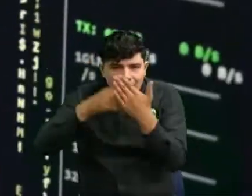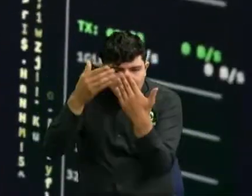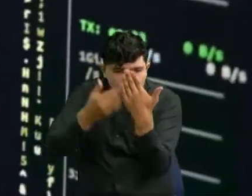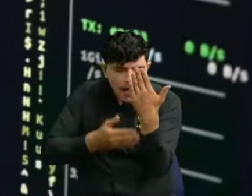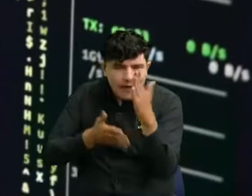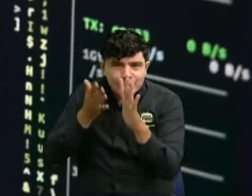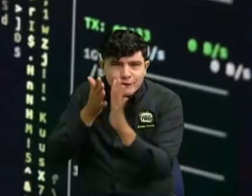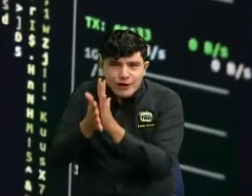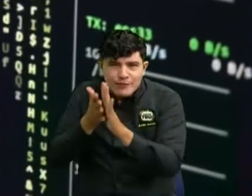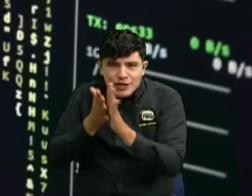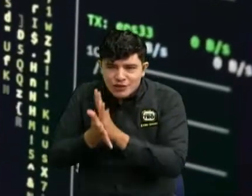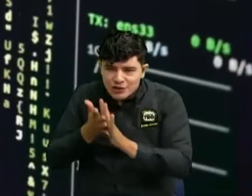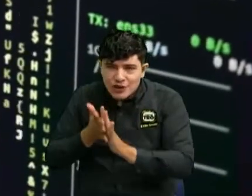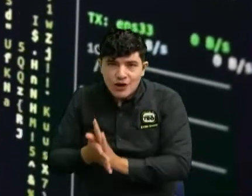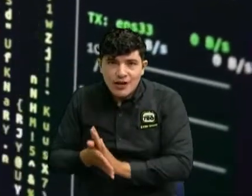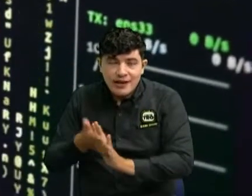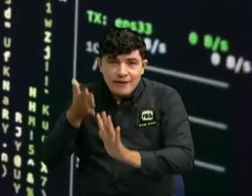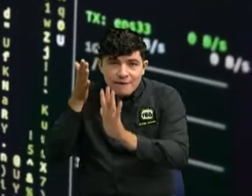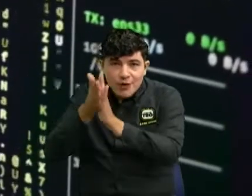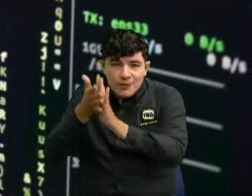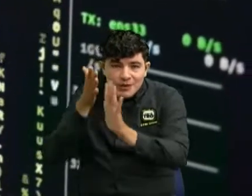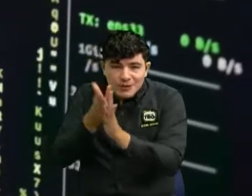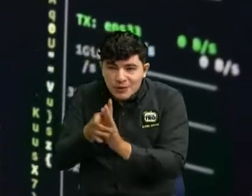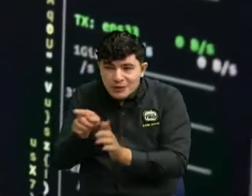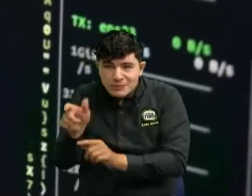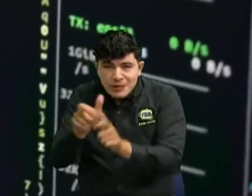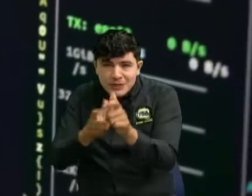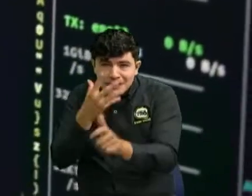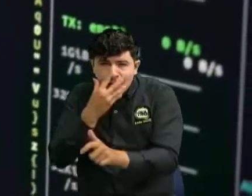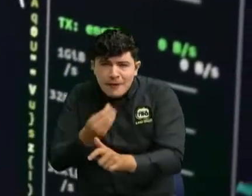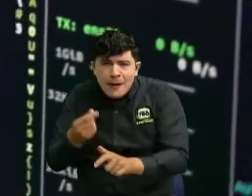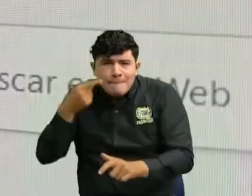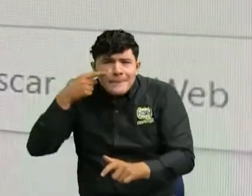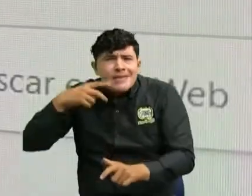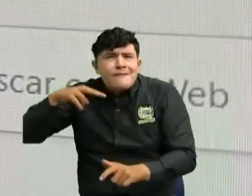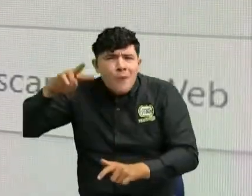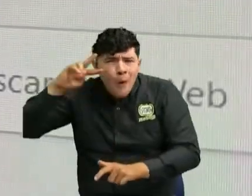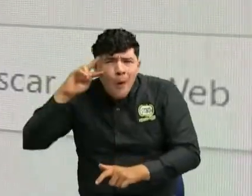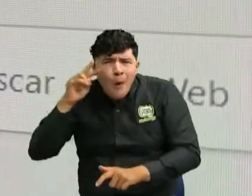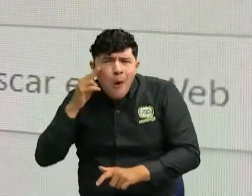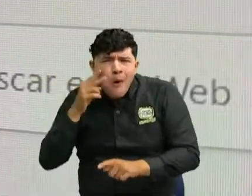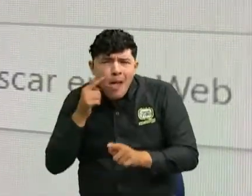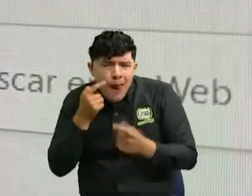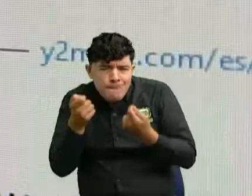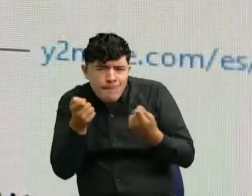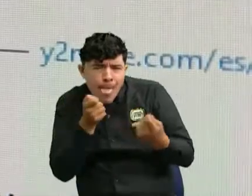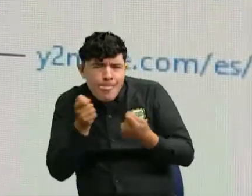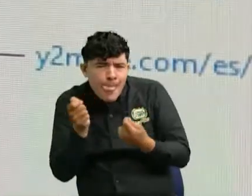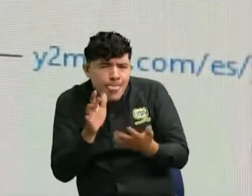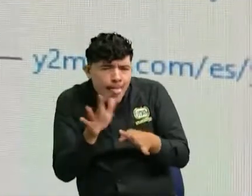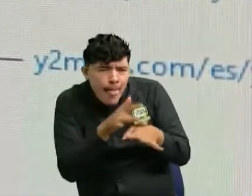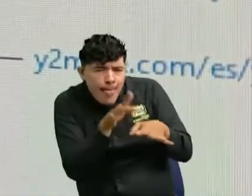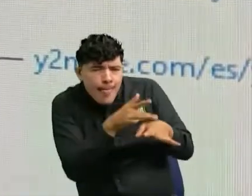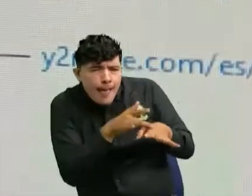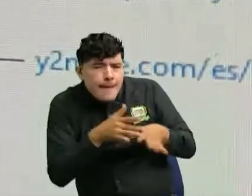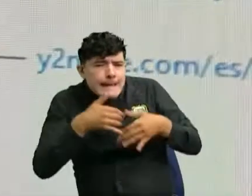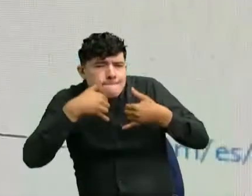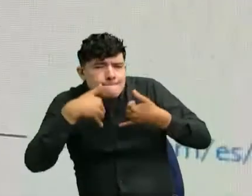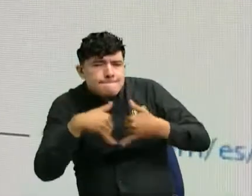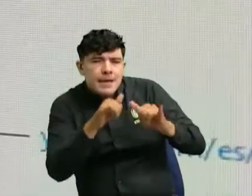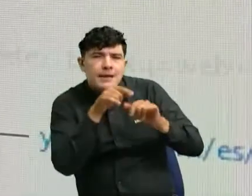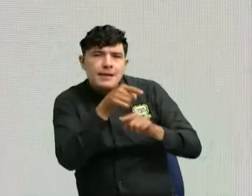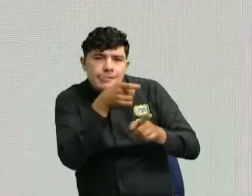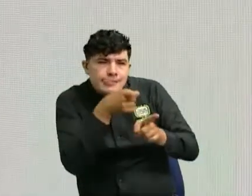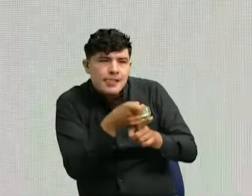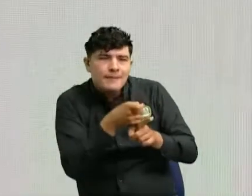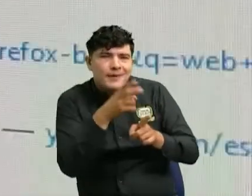artimañas para tratar de estimar y engañar a las personas. Entonces, esto es